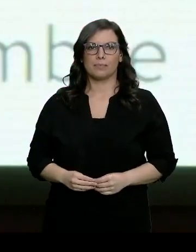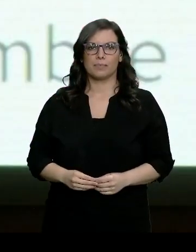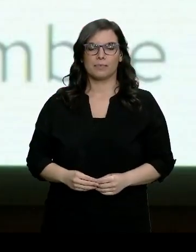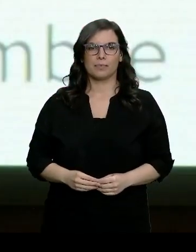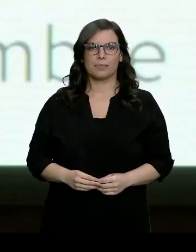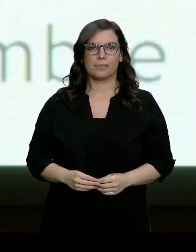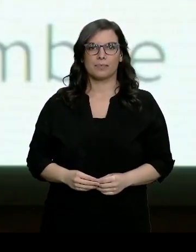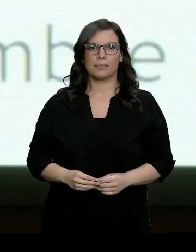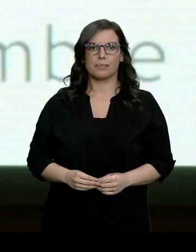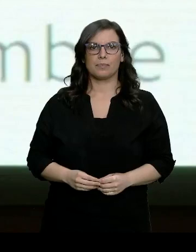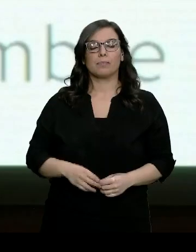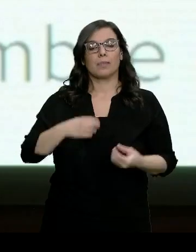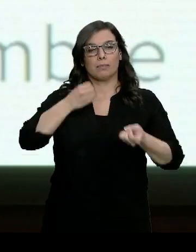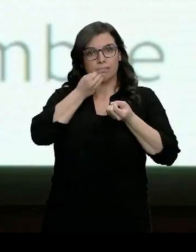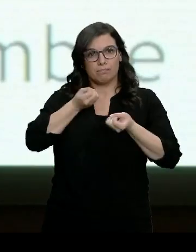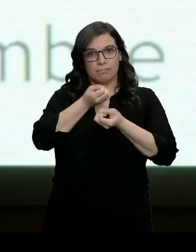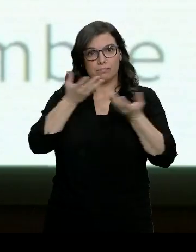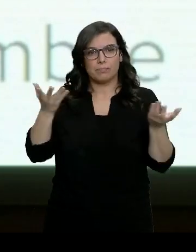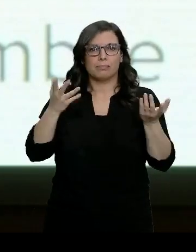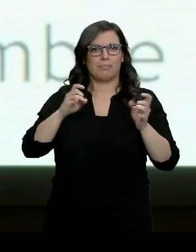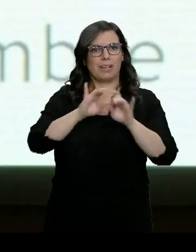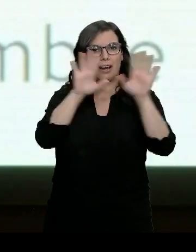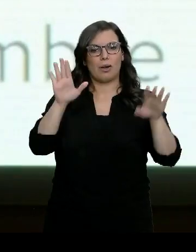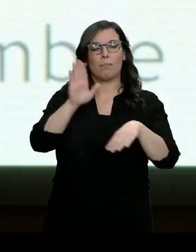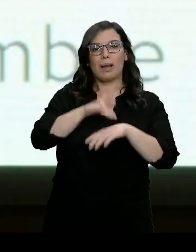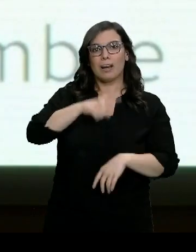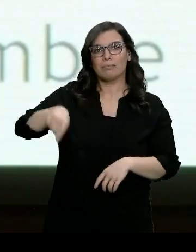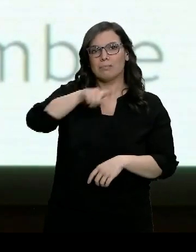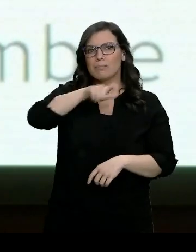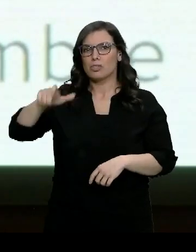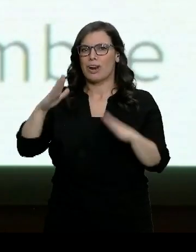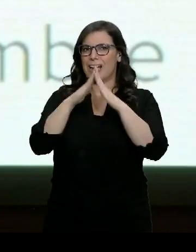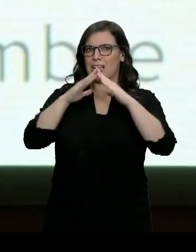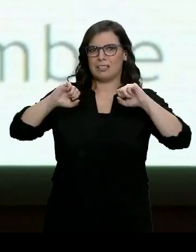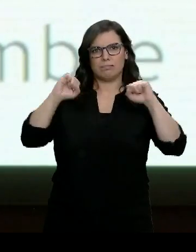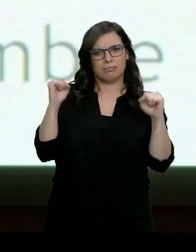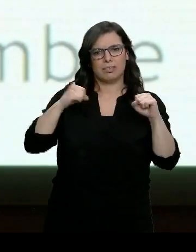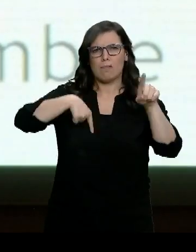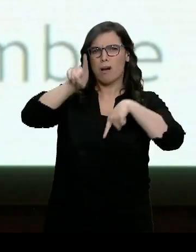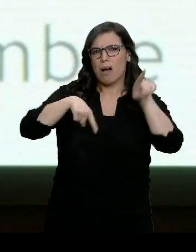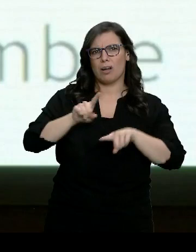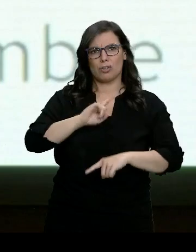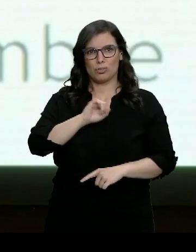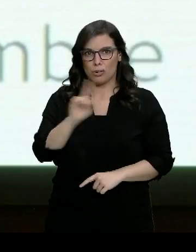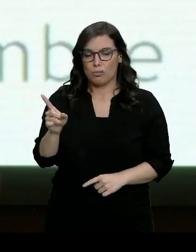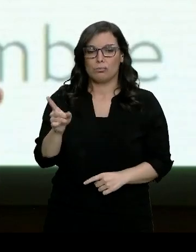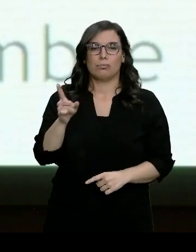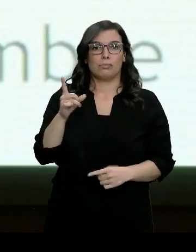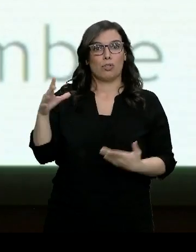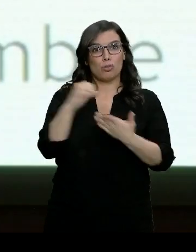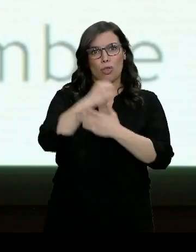Lanzar un mensaje muy claro de que en Navidad nos quedemos en casa, de que no nos movamos, de que respetemos estas medidas que entre todos nos hemos dado.